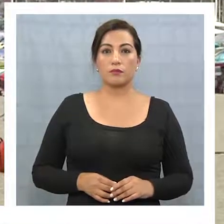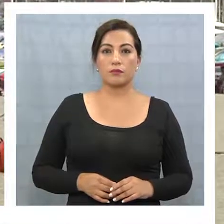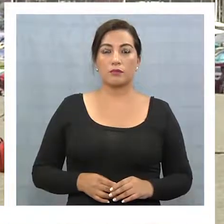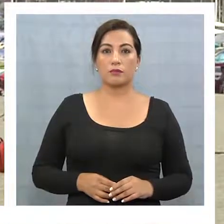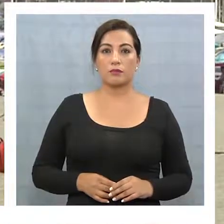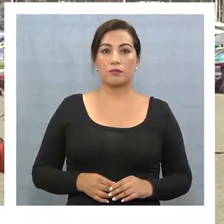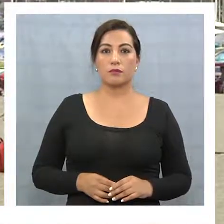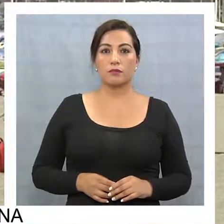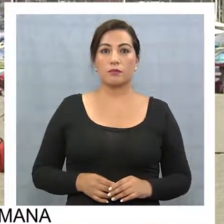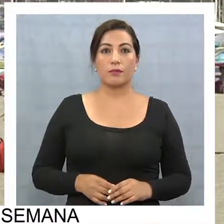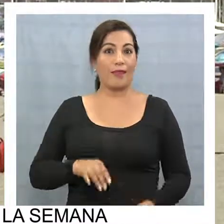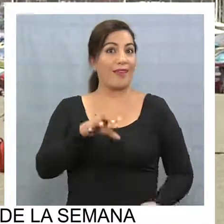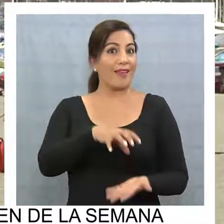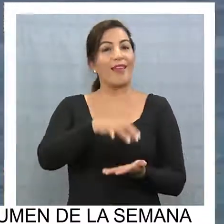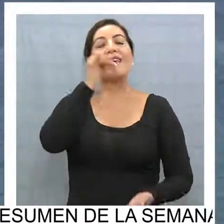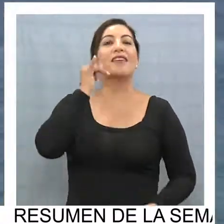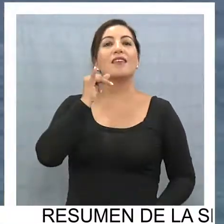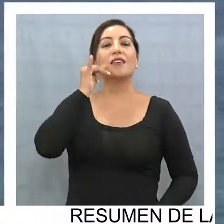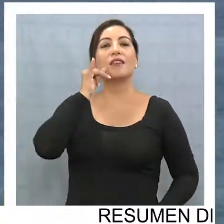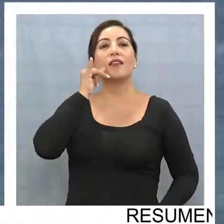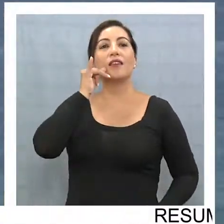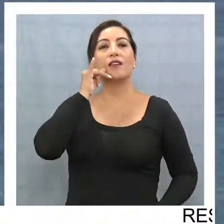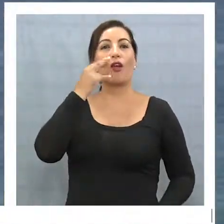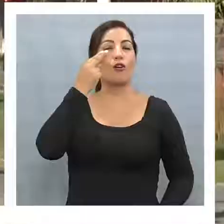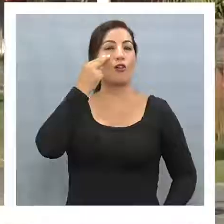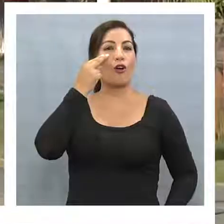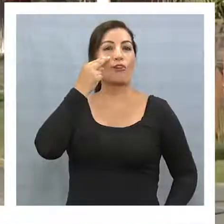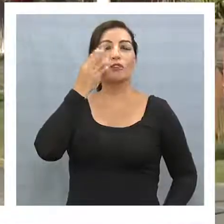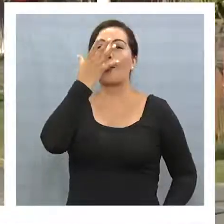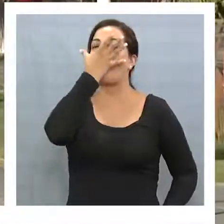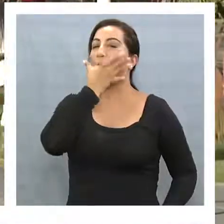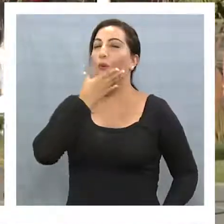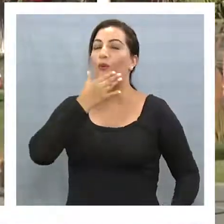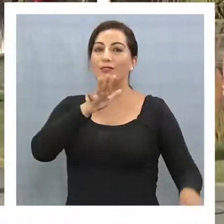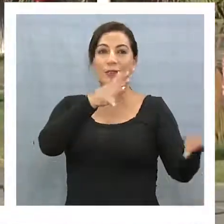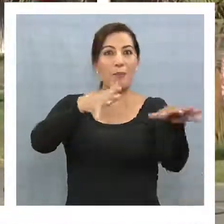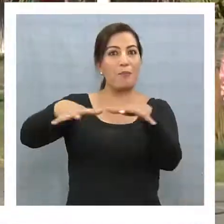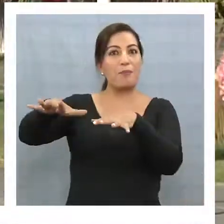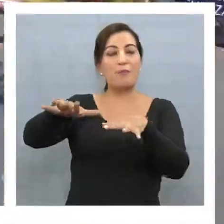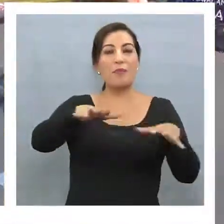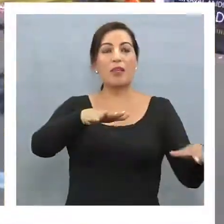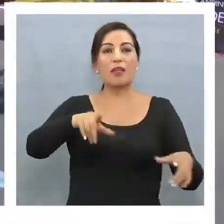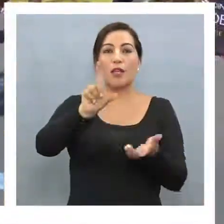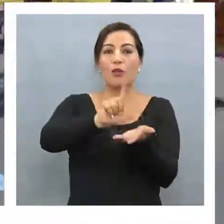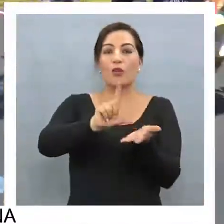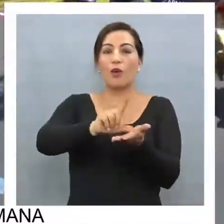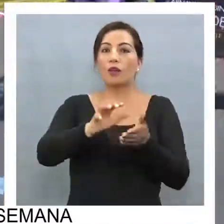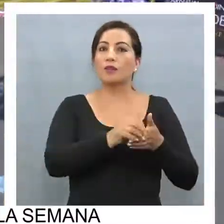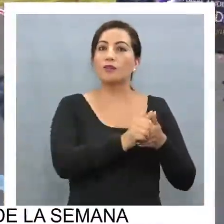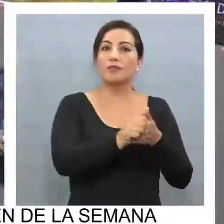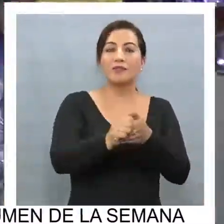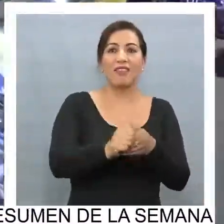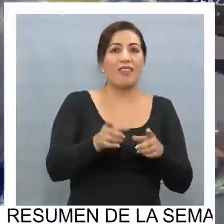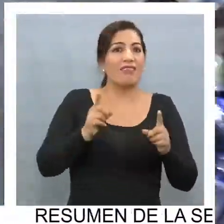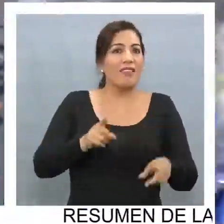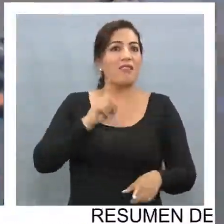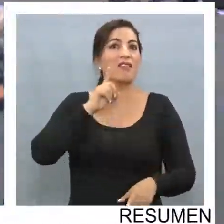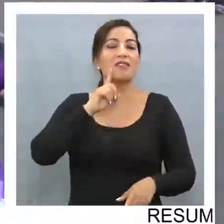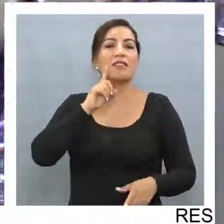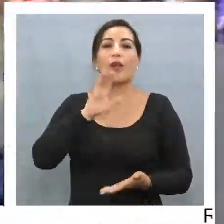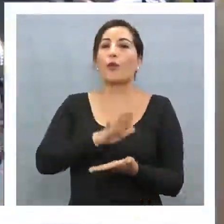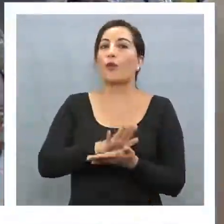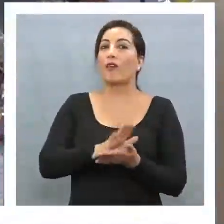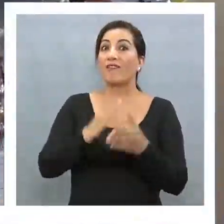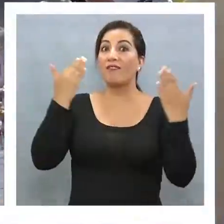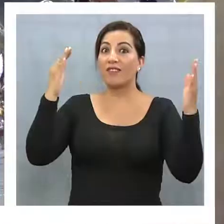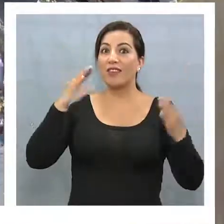La tierra de campeones conocida por sus hermosas playas y sitios turísticos debería contar con unas fiestas